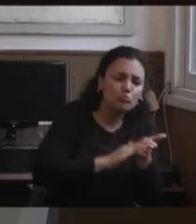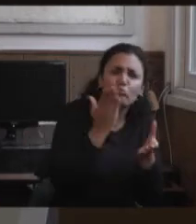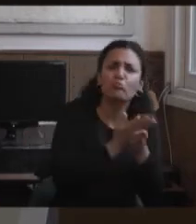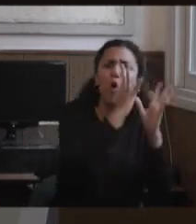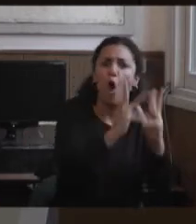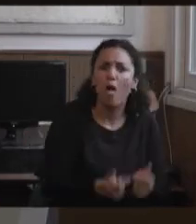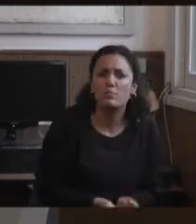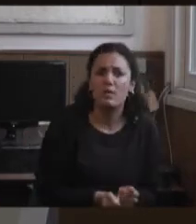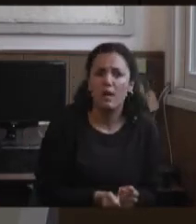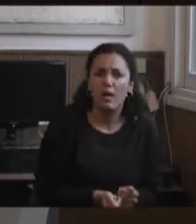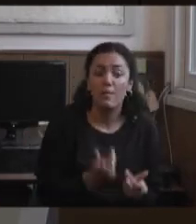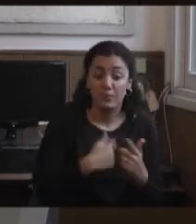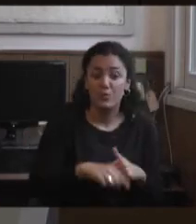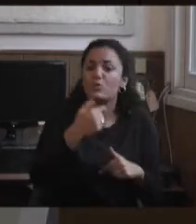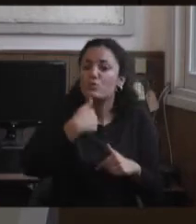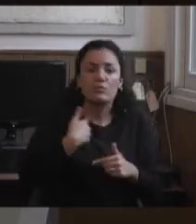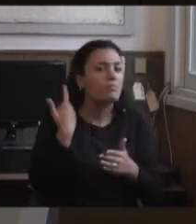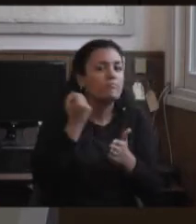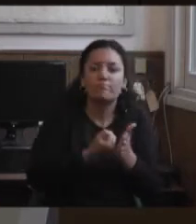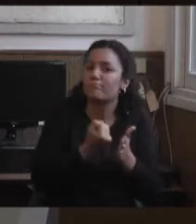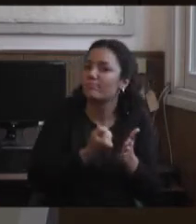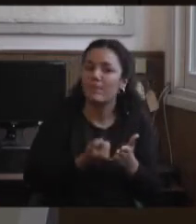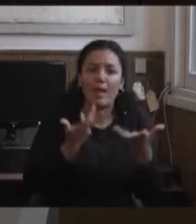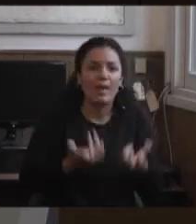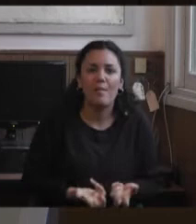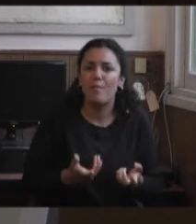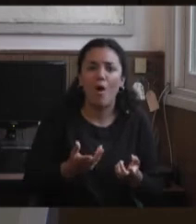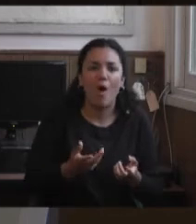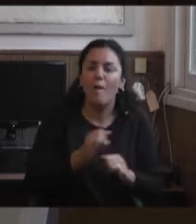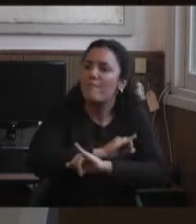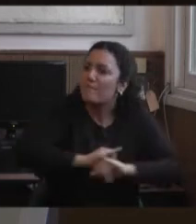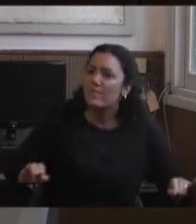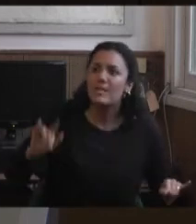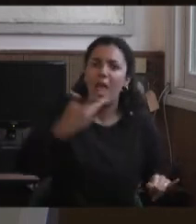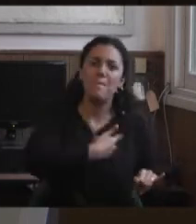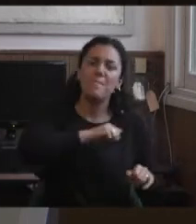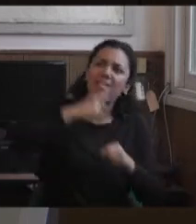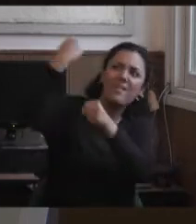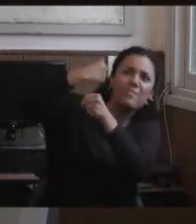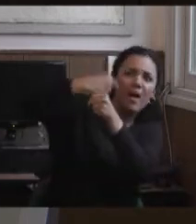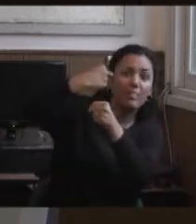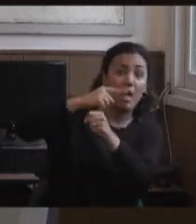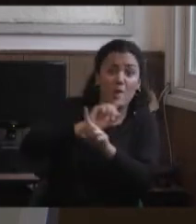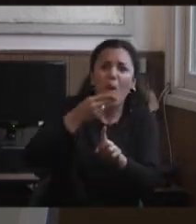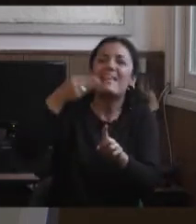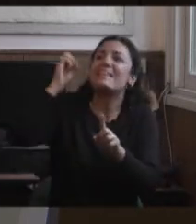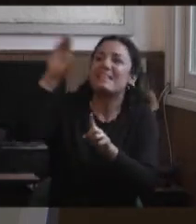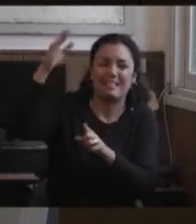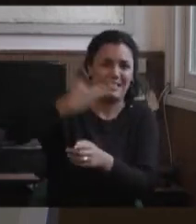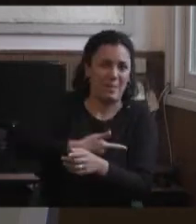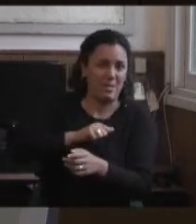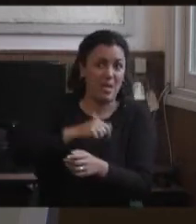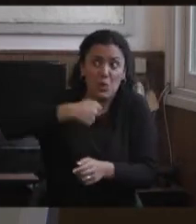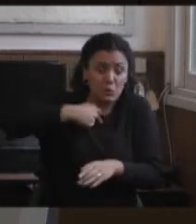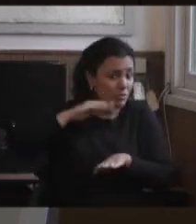entonces fue como una apuesta a decir, basta de seguir haciendo lo que España nos dice que hay que hacer, sin criticar España, a en esto sí nos hacemos cargo,